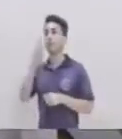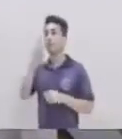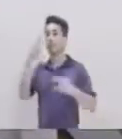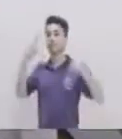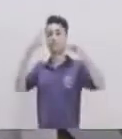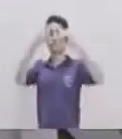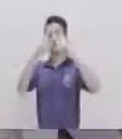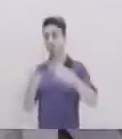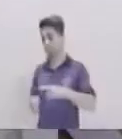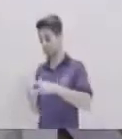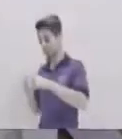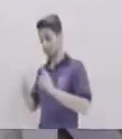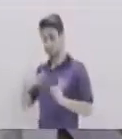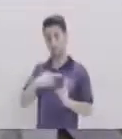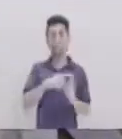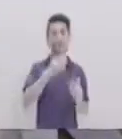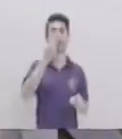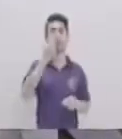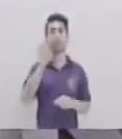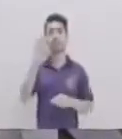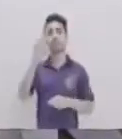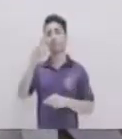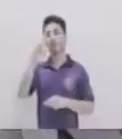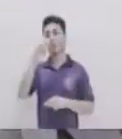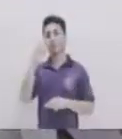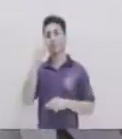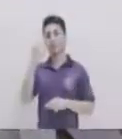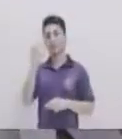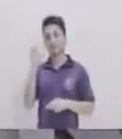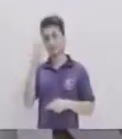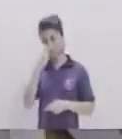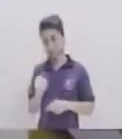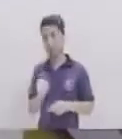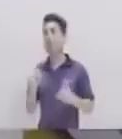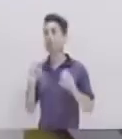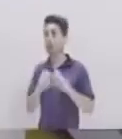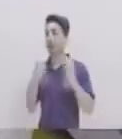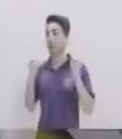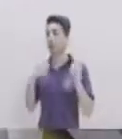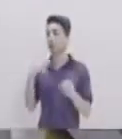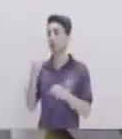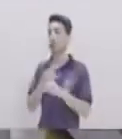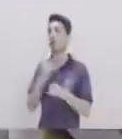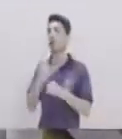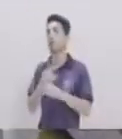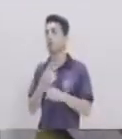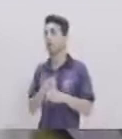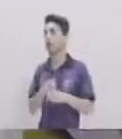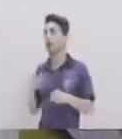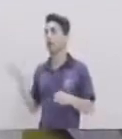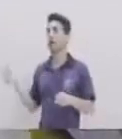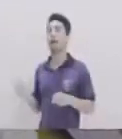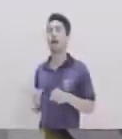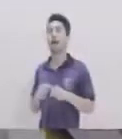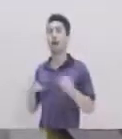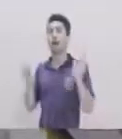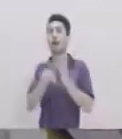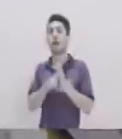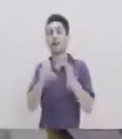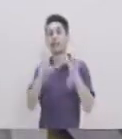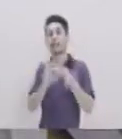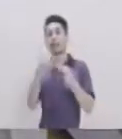tres vértices Del triángulo Los tres ángulos internos Y los tres lados Sí Entonces Voy a utilizar La ley de senos